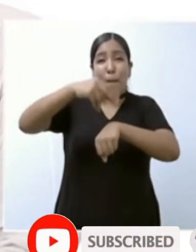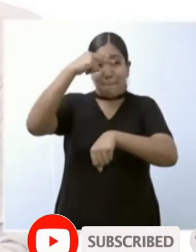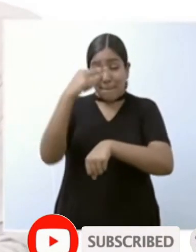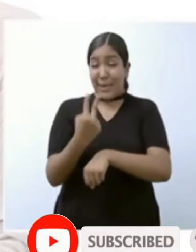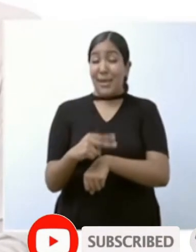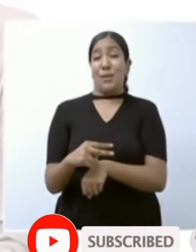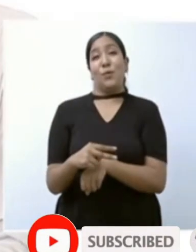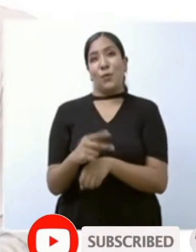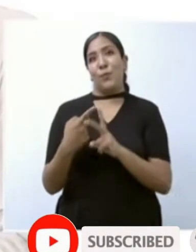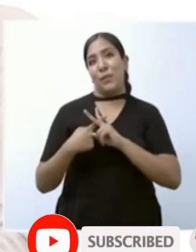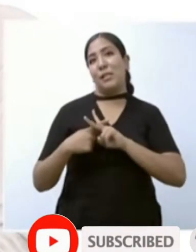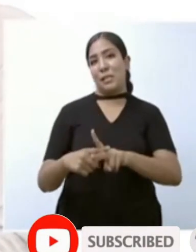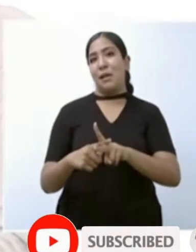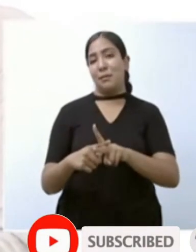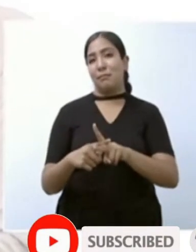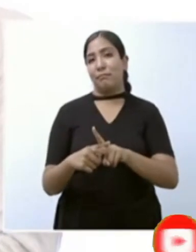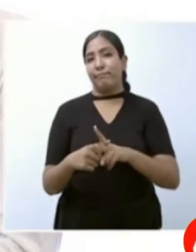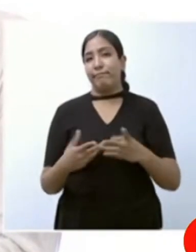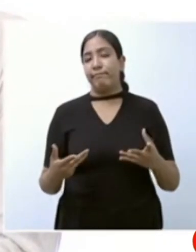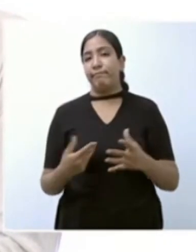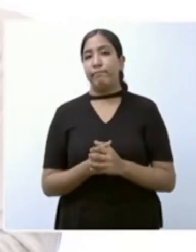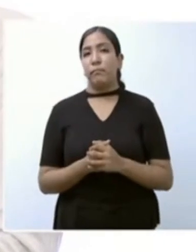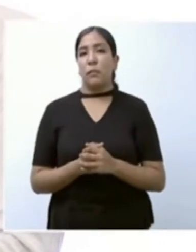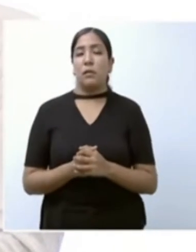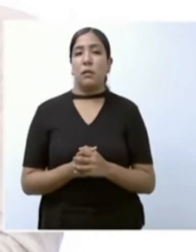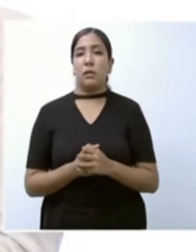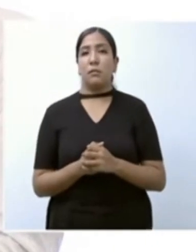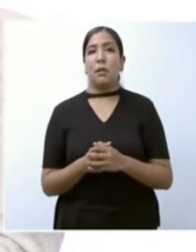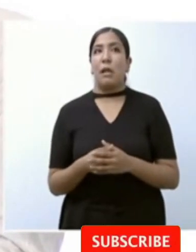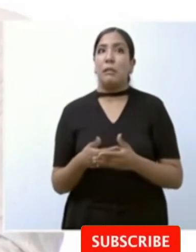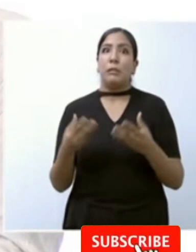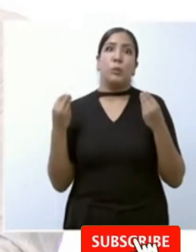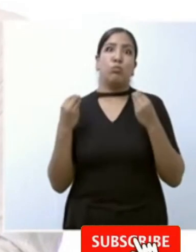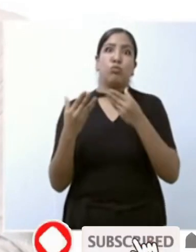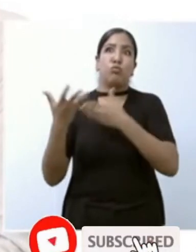que desde hace décadas